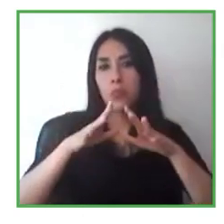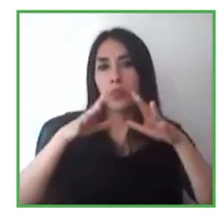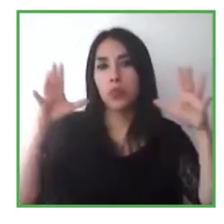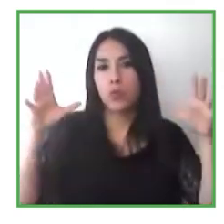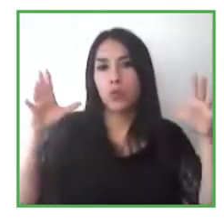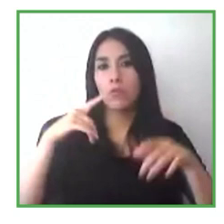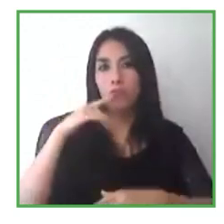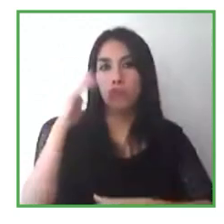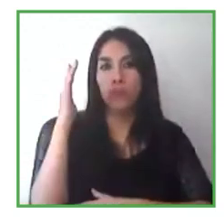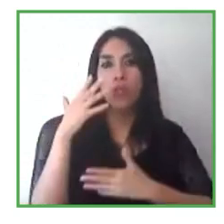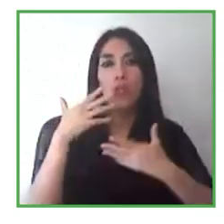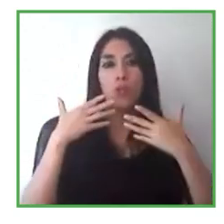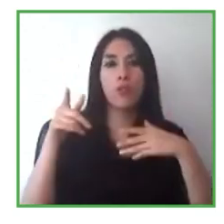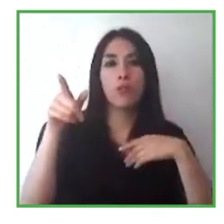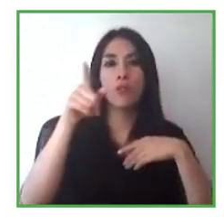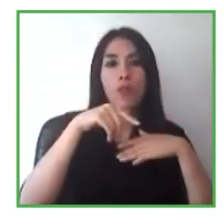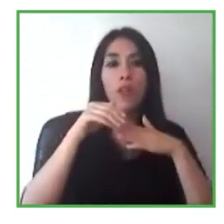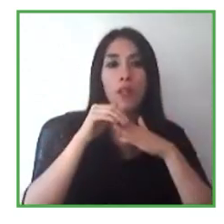muchas gracias. Gracias. Gracias. Gracias.